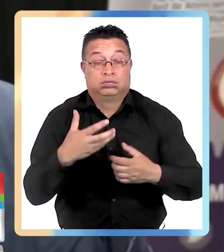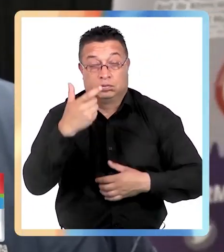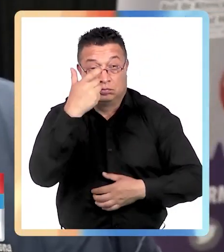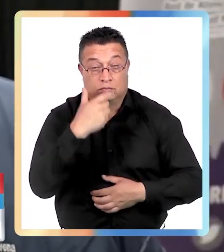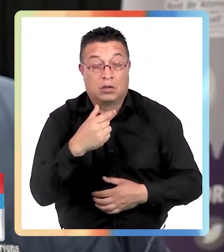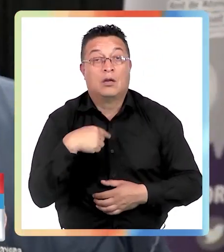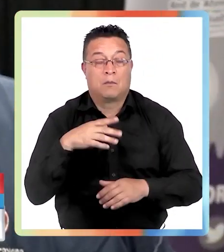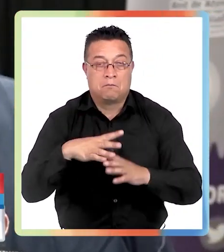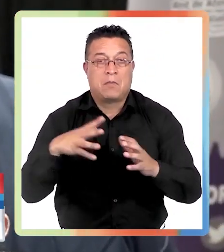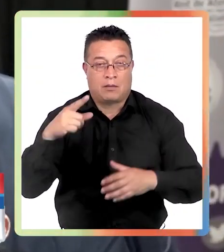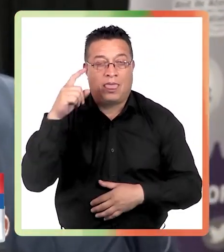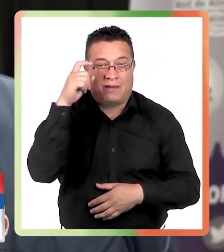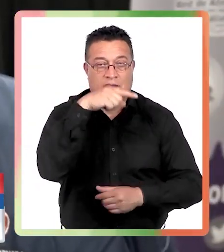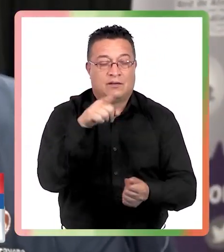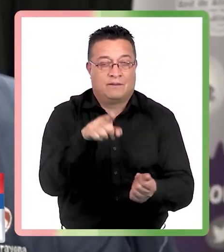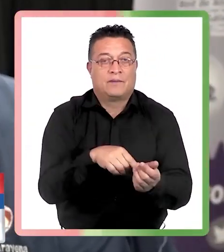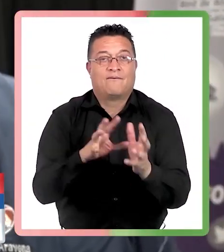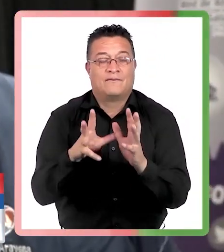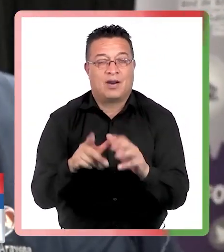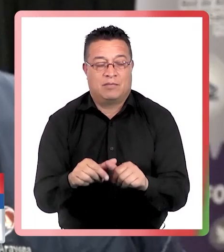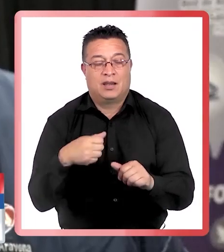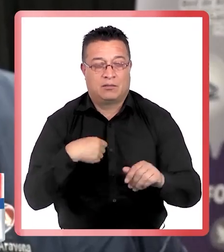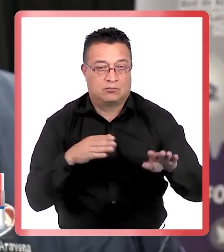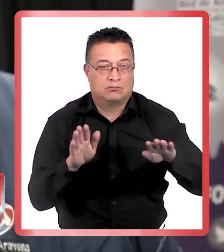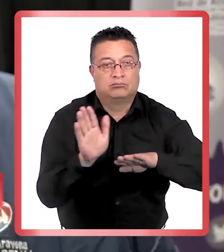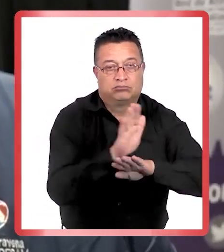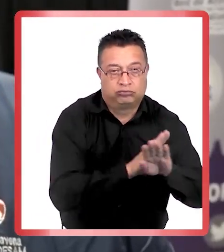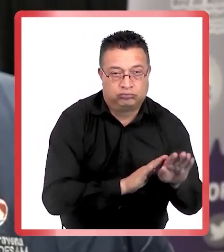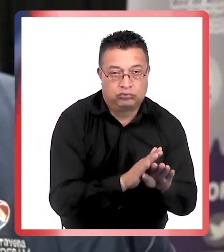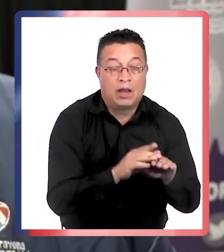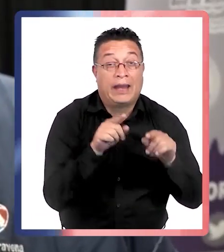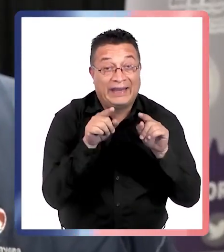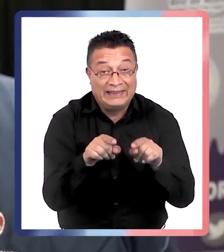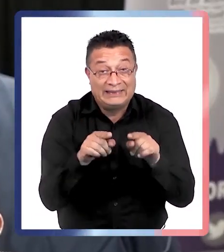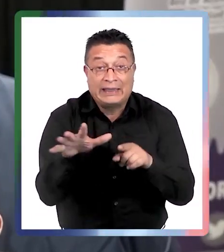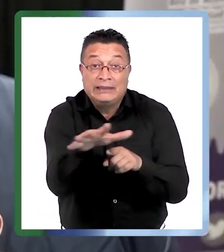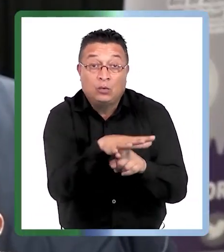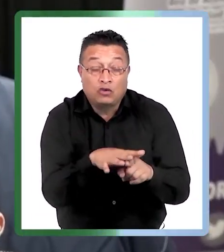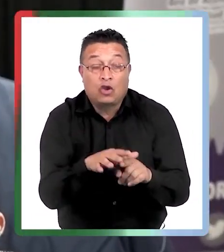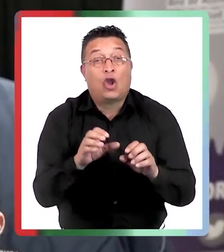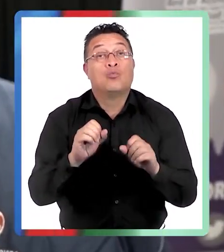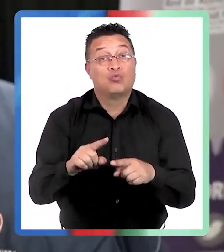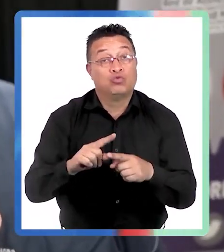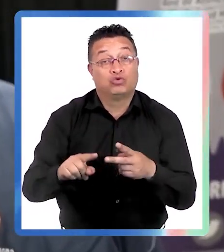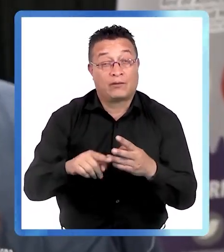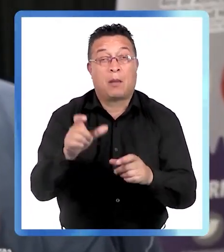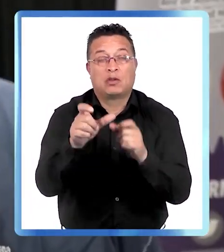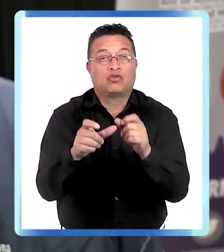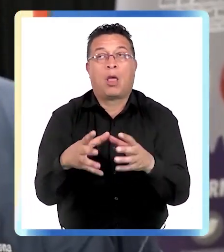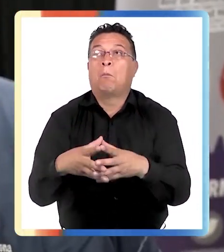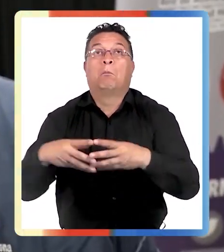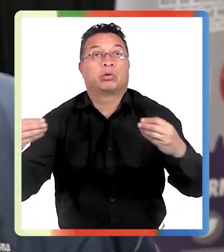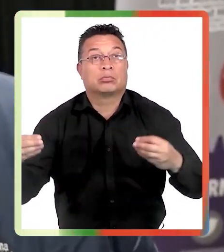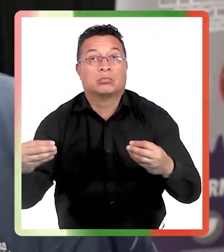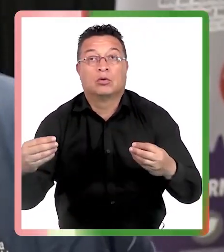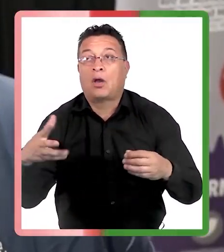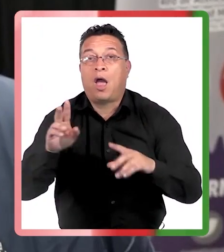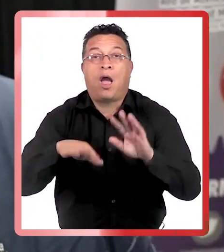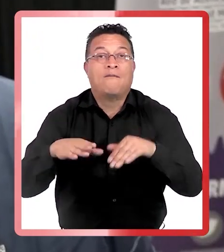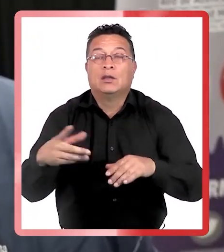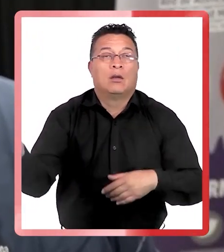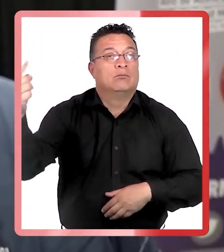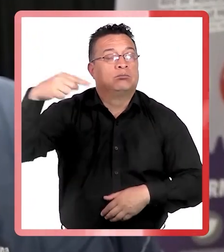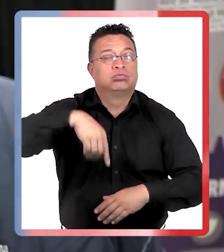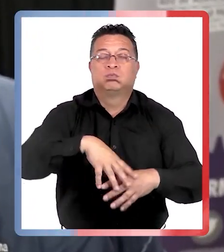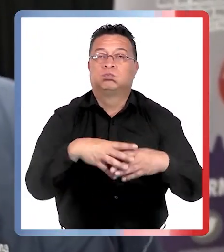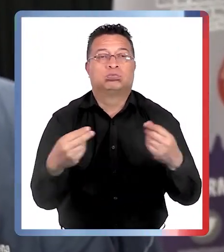que son los momentos que son más complejos para la familia de hacer la contención, y muchas veces en esas situaciones es donde las personas desaparecen y nunca más a veces sabemos